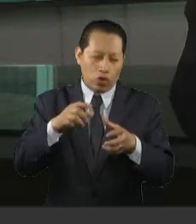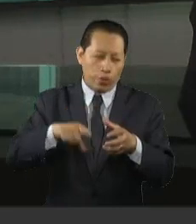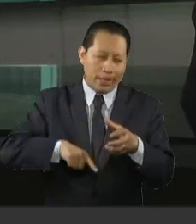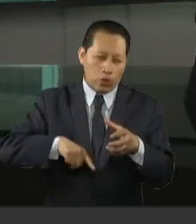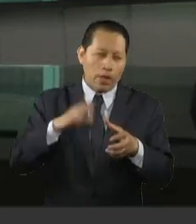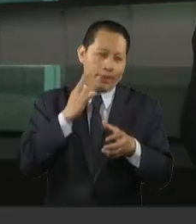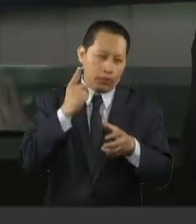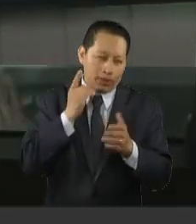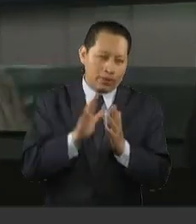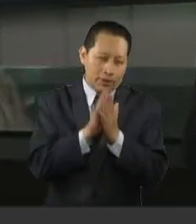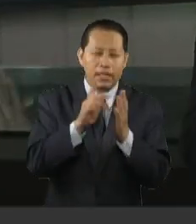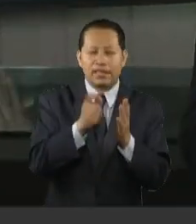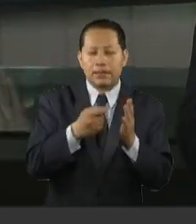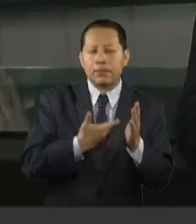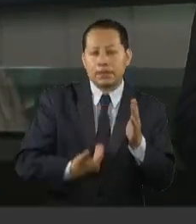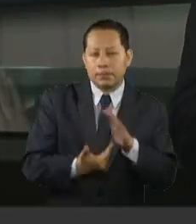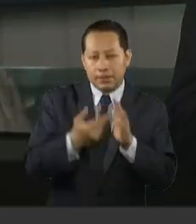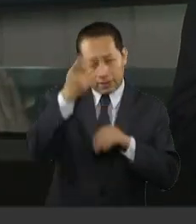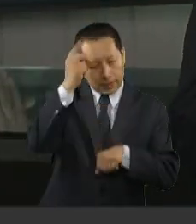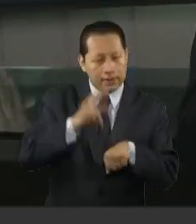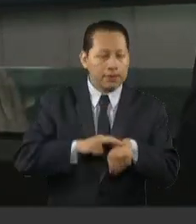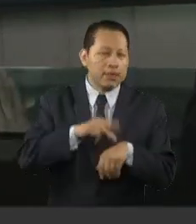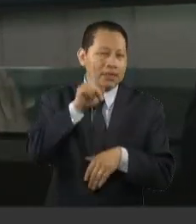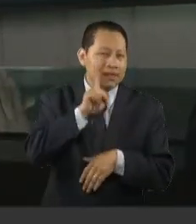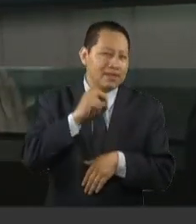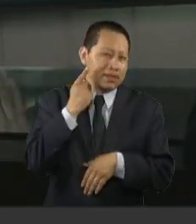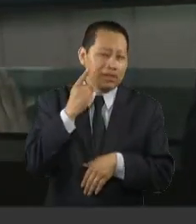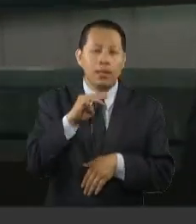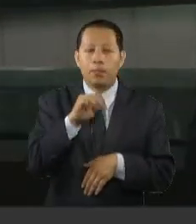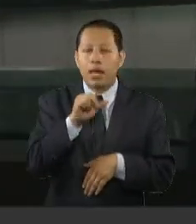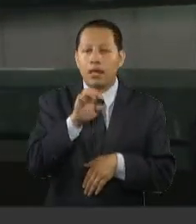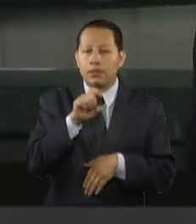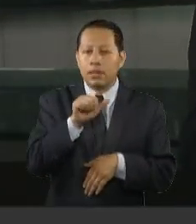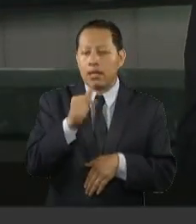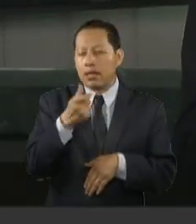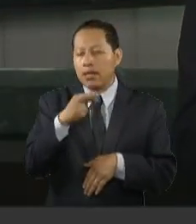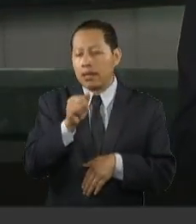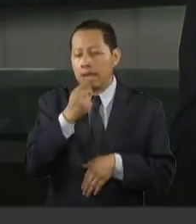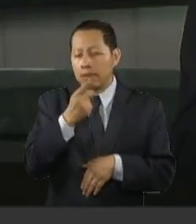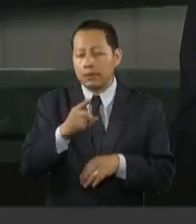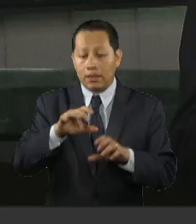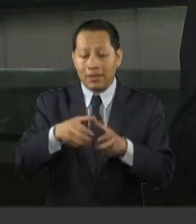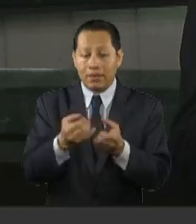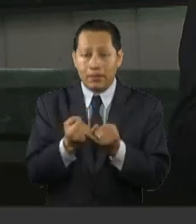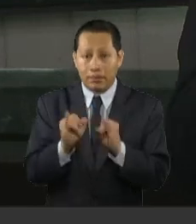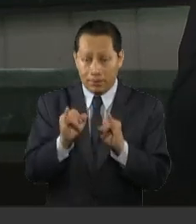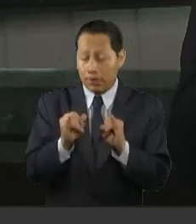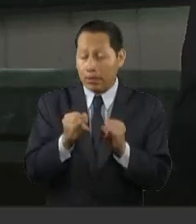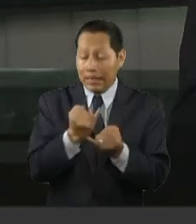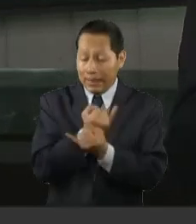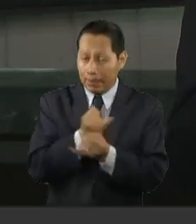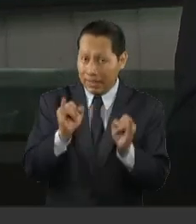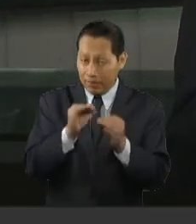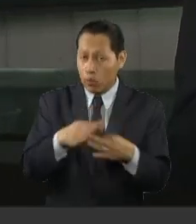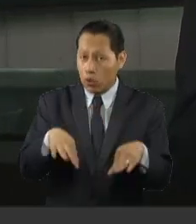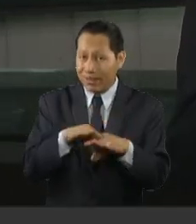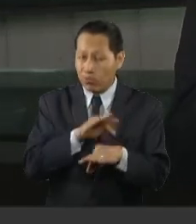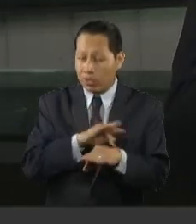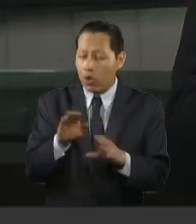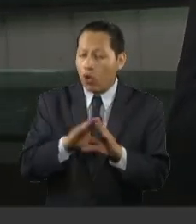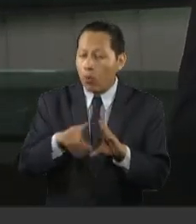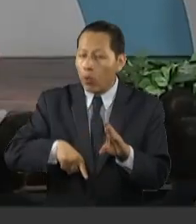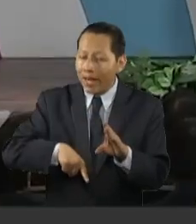La presidenta de la Mesa Directiva, Marcela Guerra, destacó la importancia de los órganos autónomos como parte de la fortaleza de los